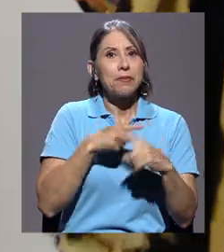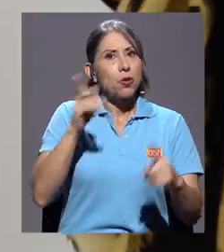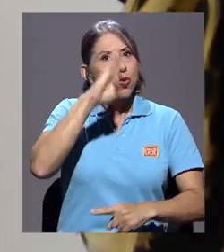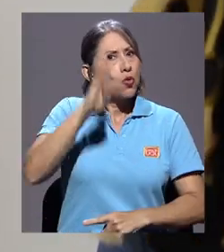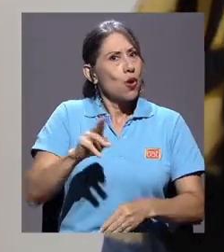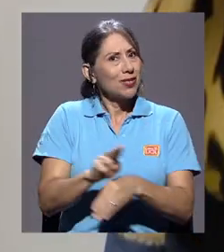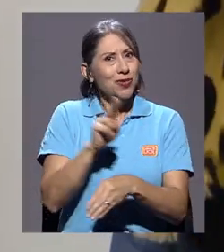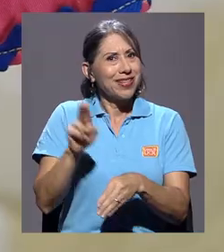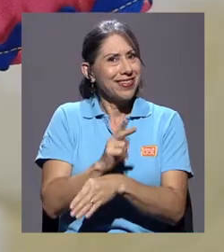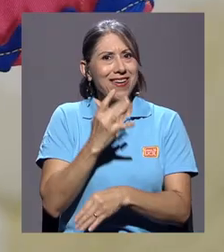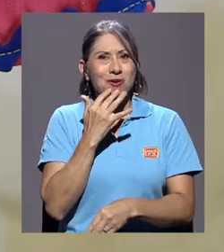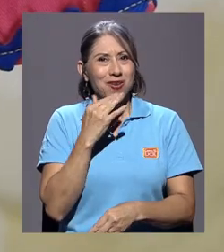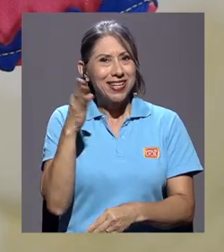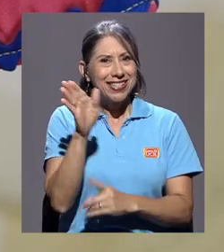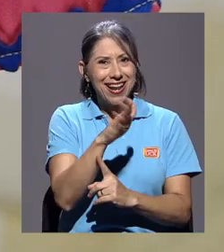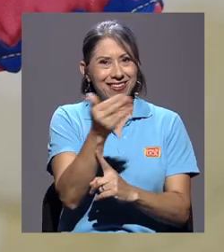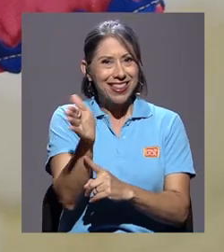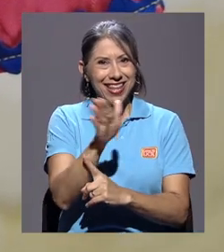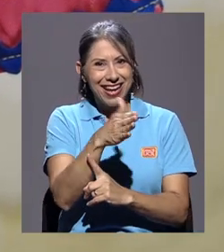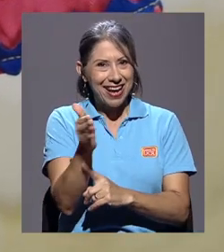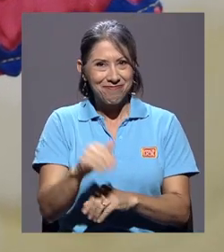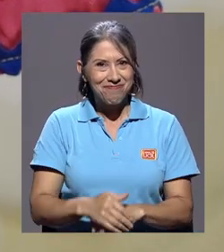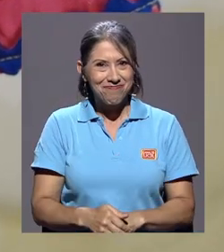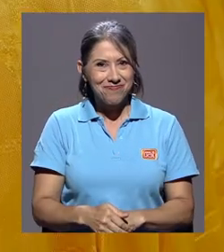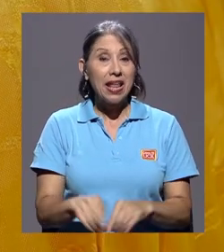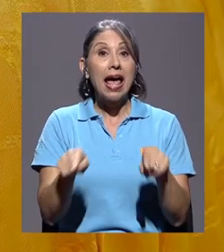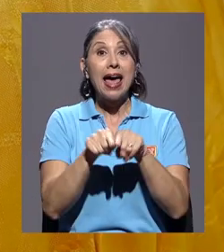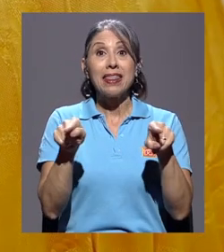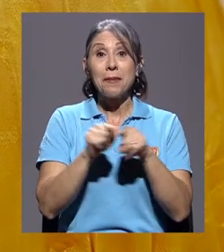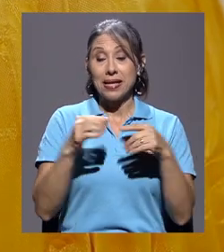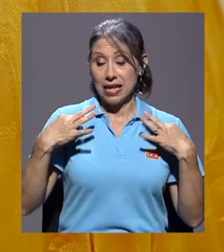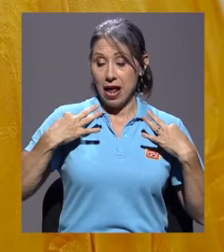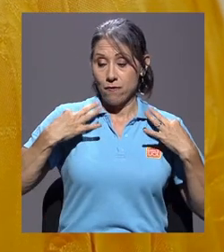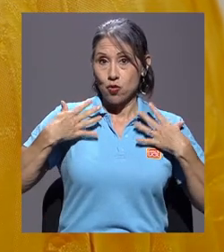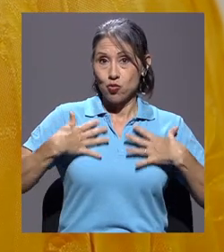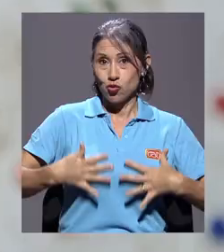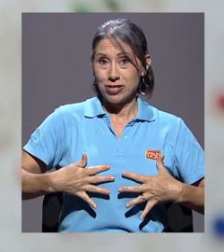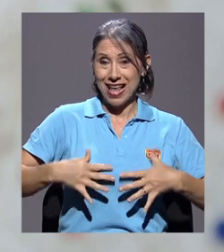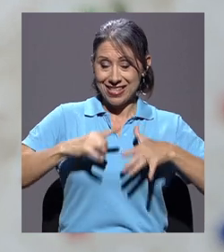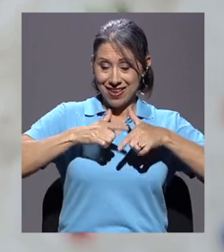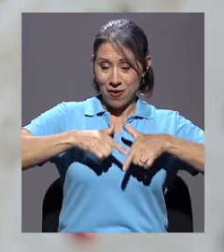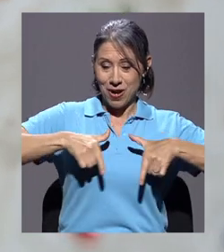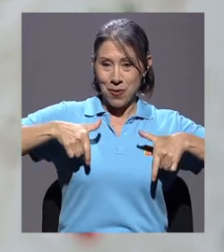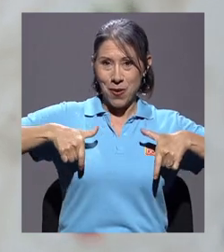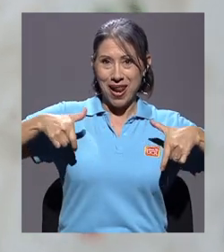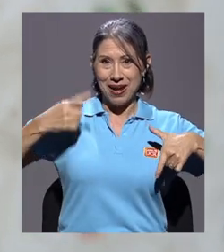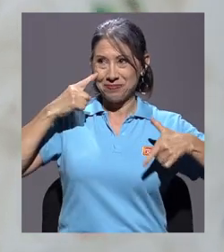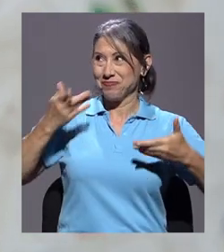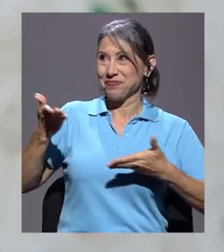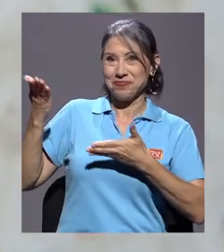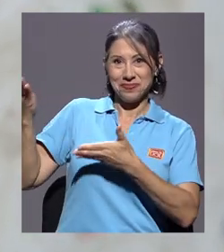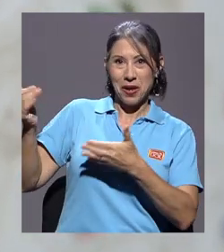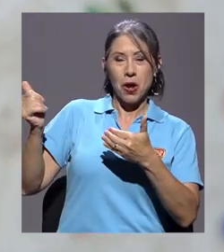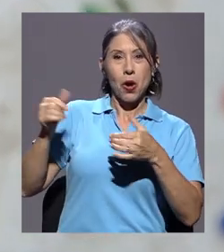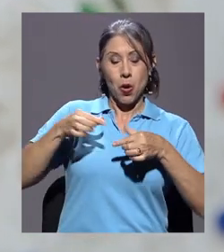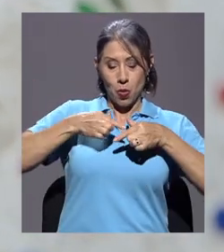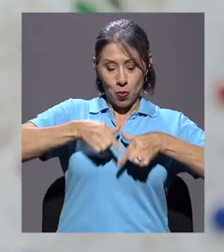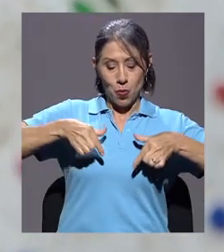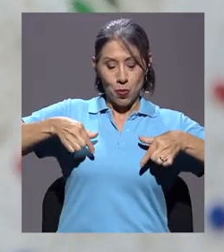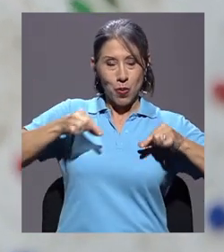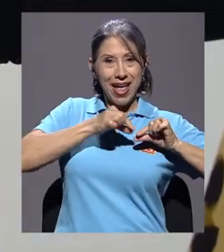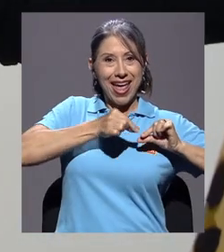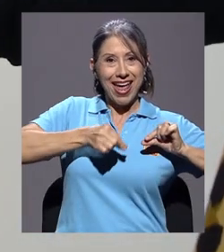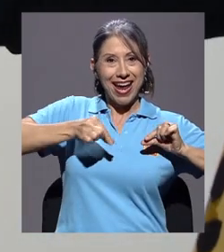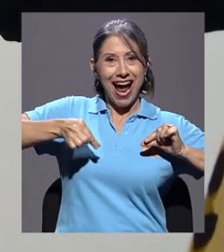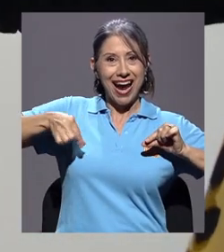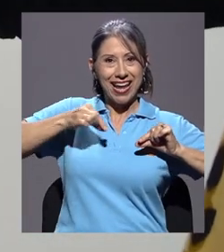nunca se utilizaban los colores de la bandera. Además la blusa lleva una gola, que son estos vuelitos que vemos acá, con encaje